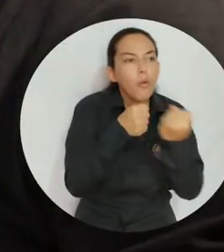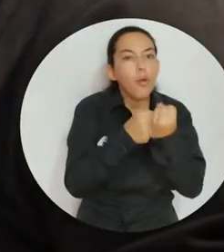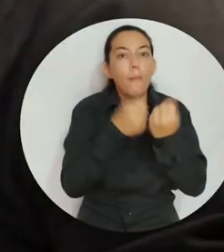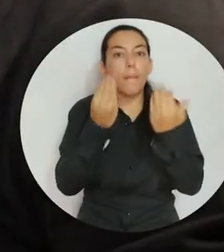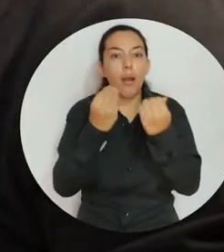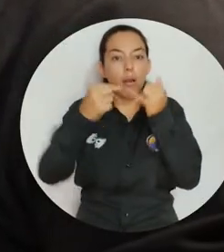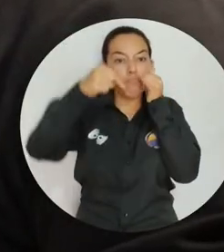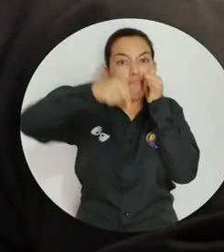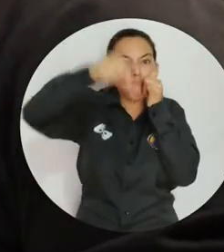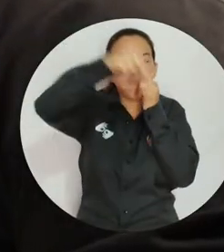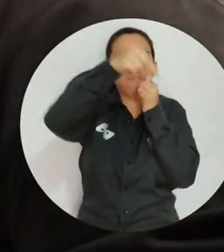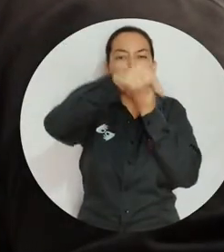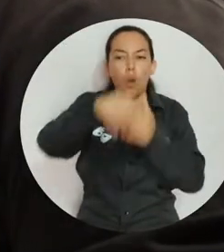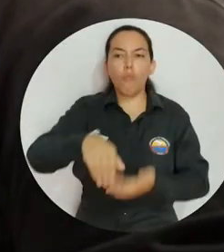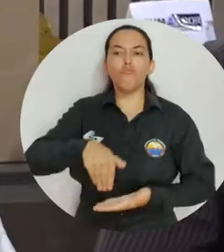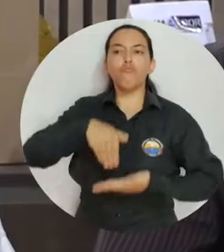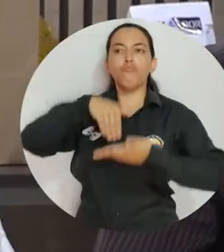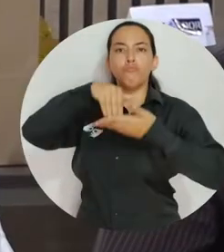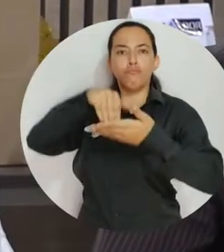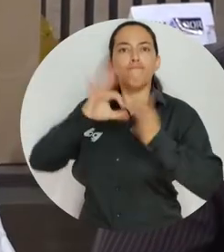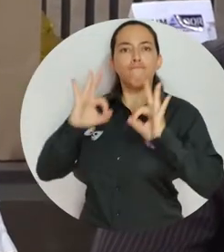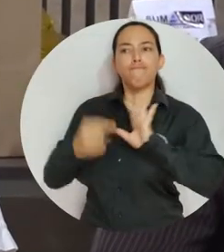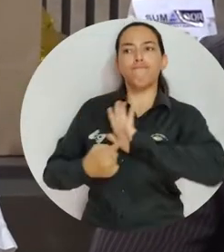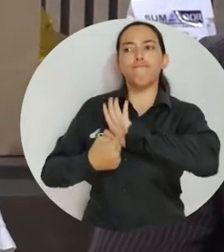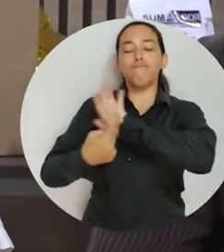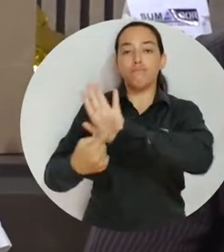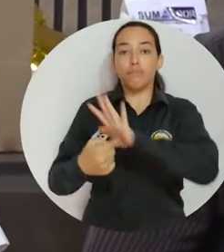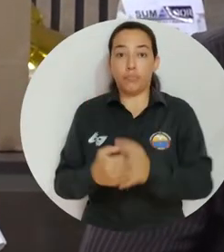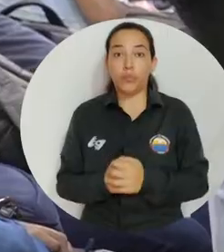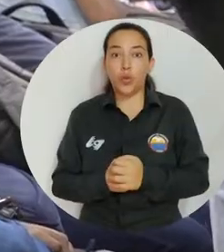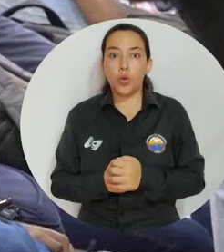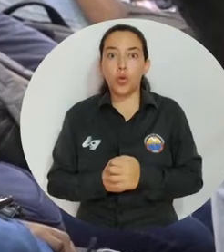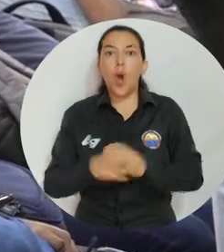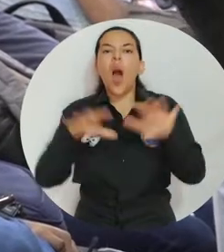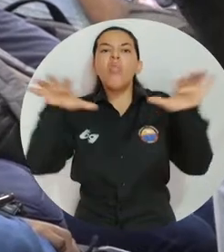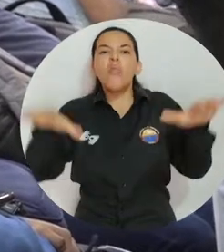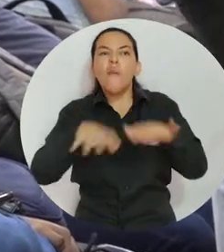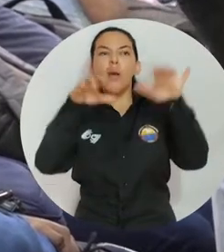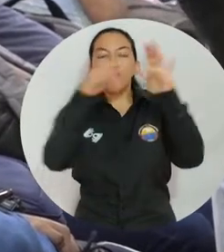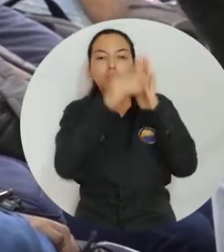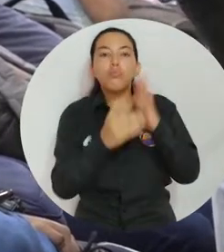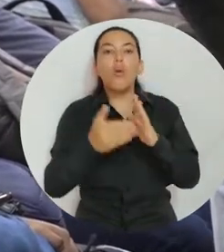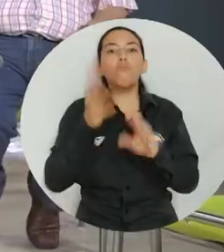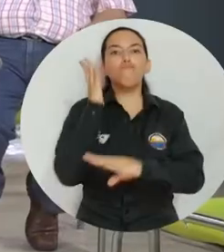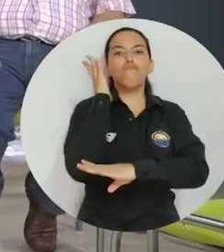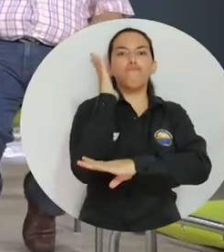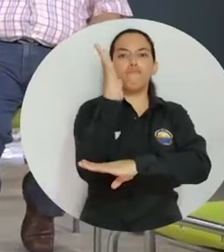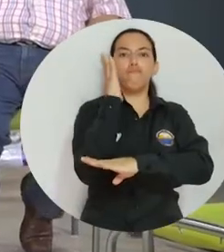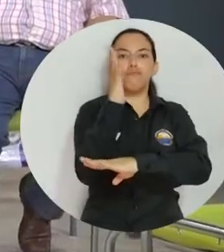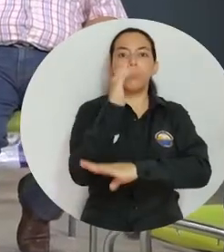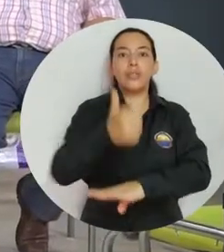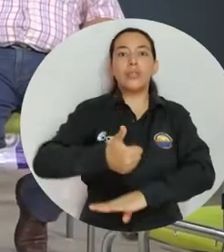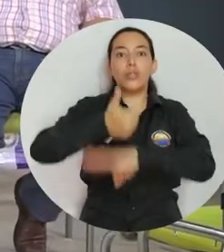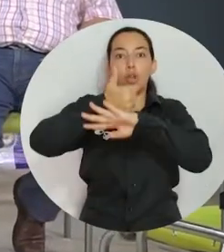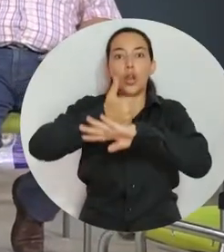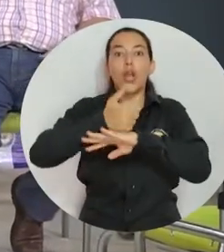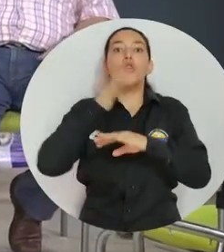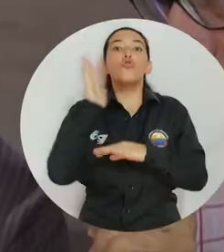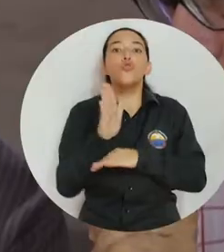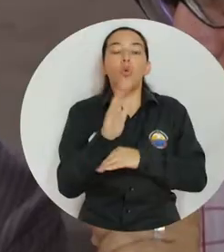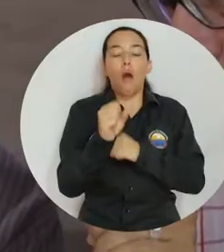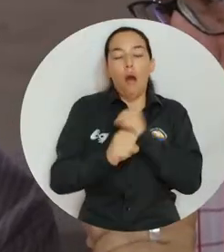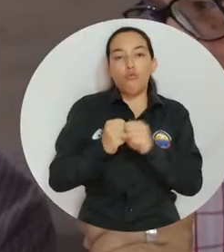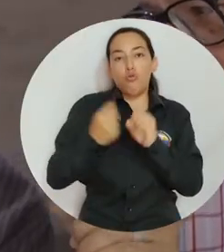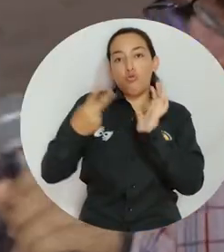permitido que el Programa de Ingeniería Electrónica esté bien posicionado estos 18 años. Durante la jornada se realizó un conversatorio a cargo de los